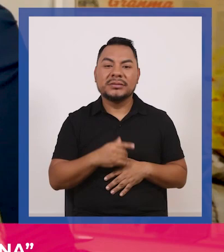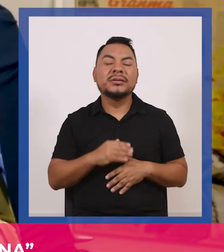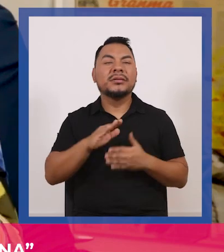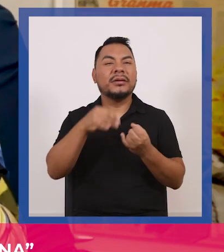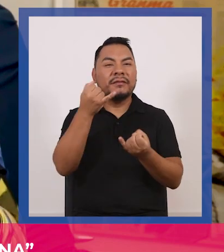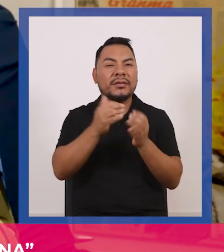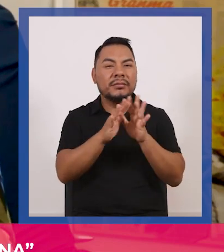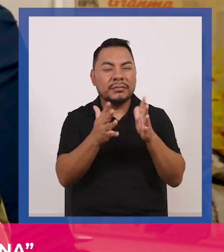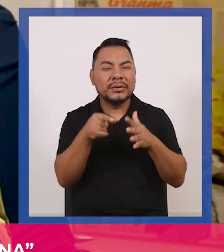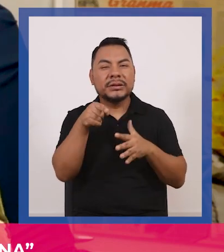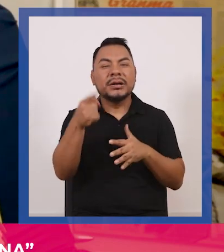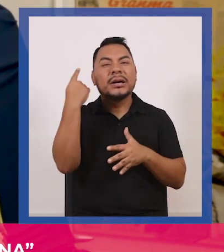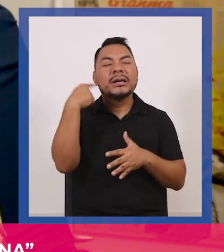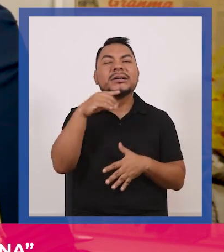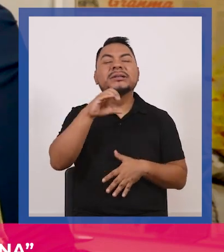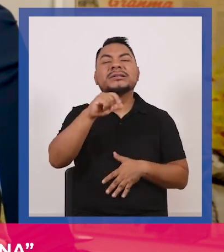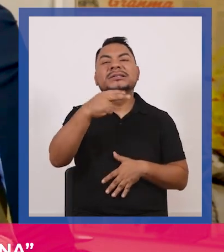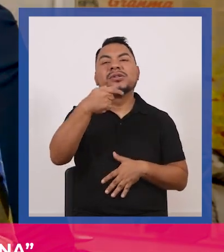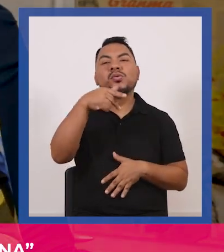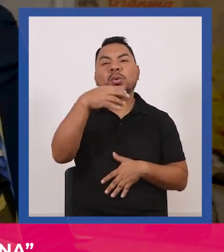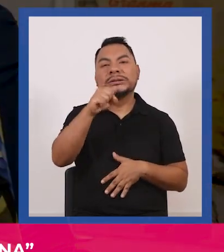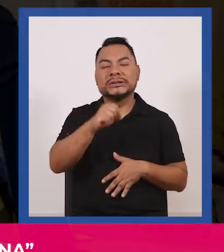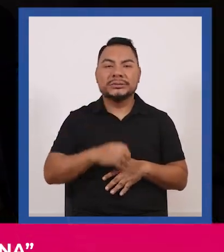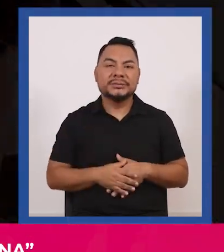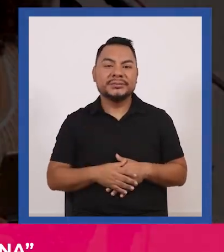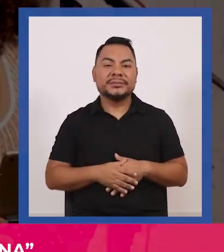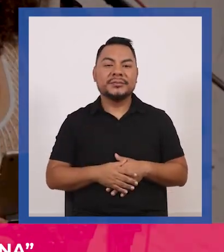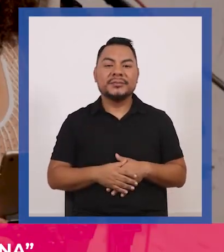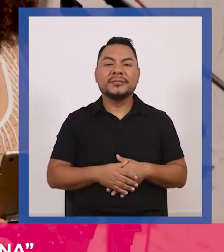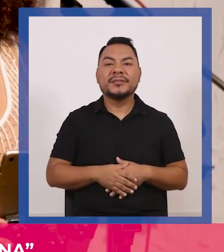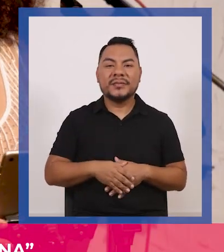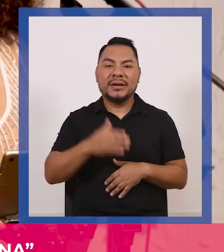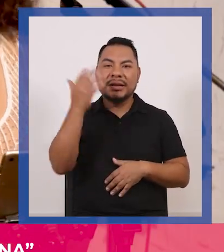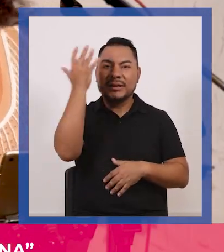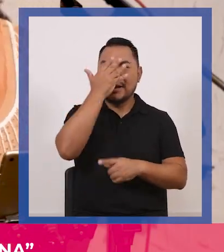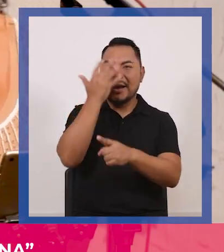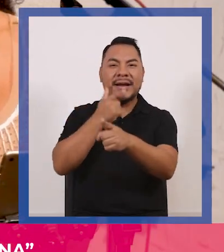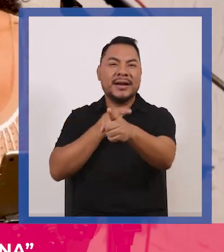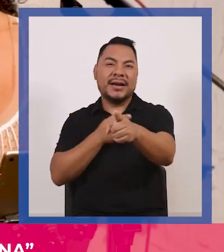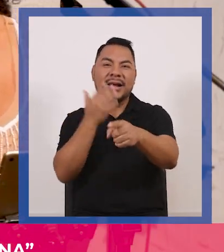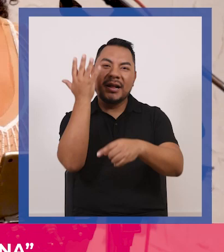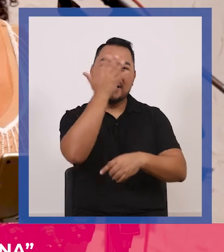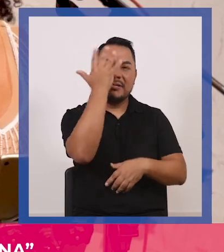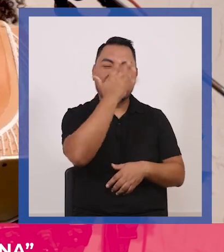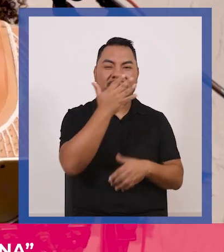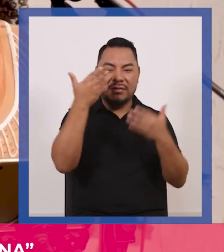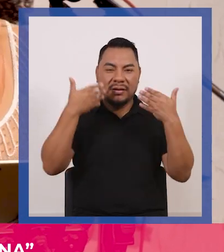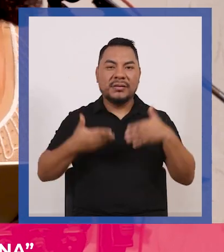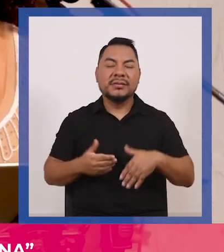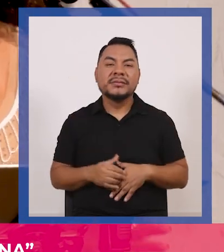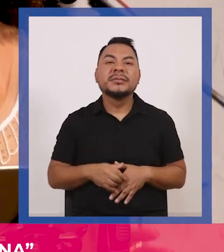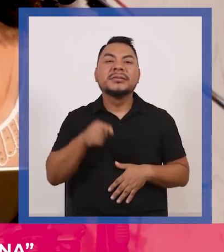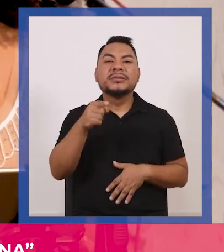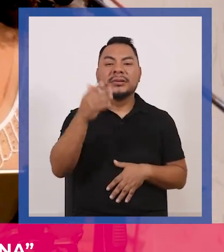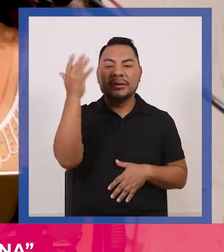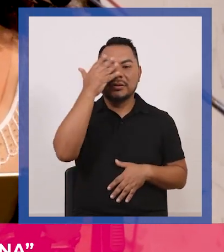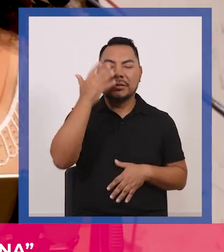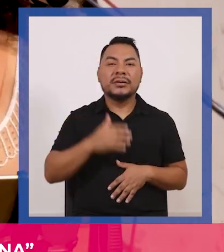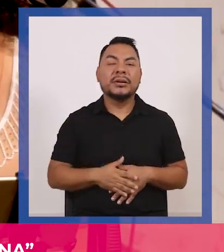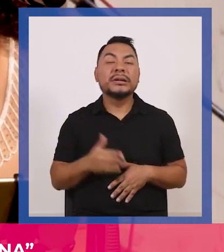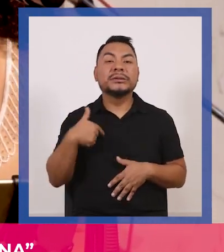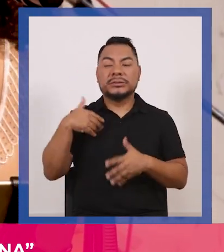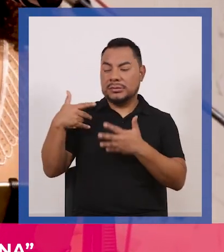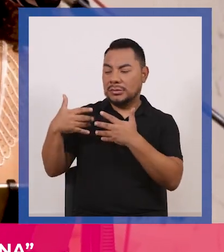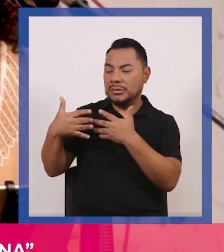gritaron negra digamos que hago como una especie de sándwich negra negra negra negra negra y pasaba el